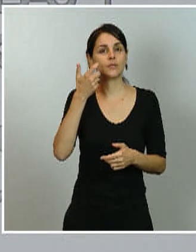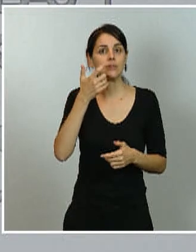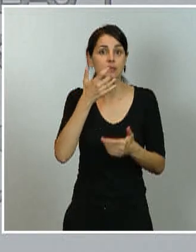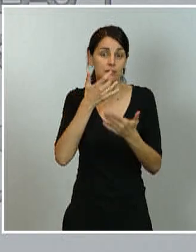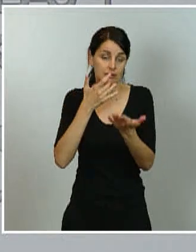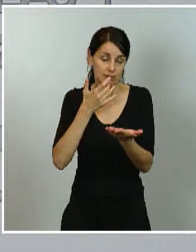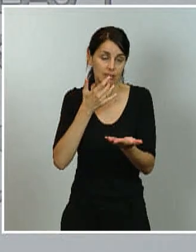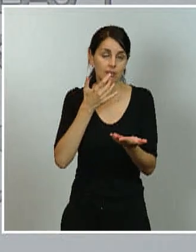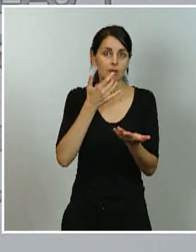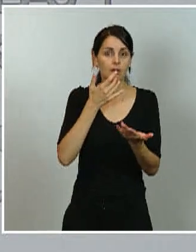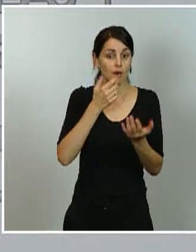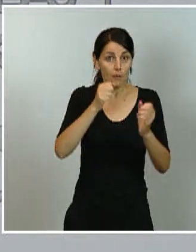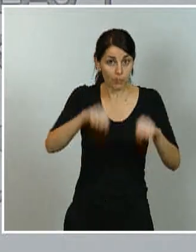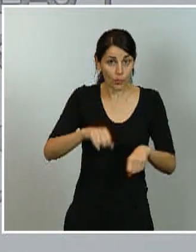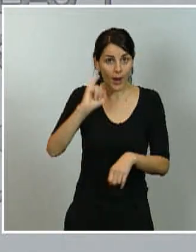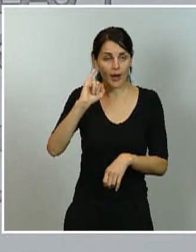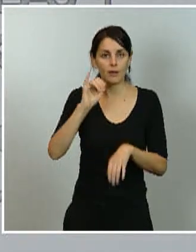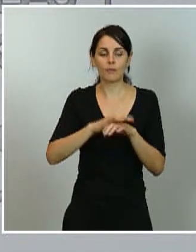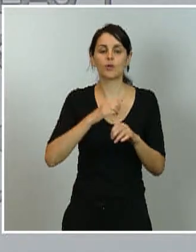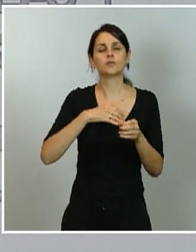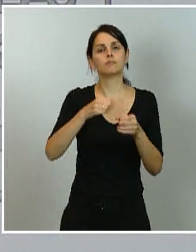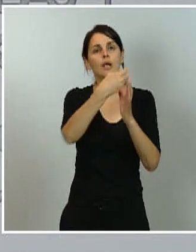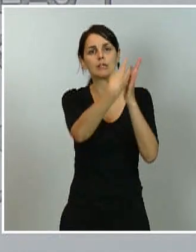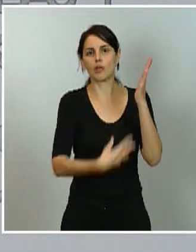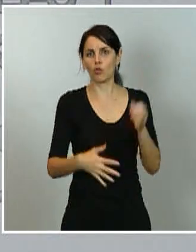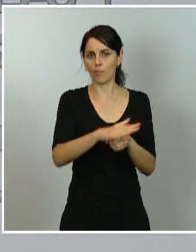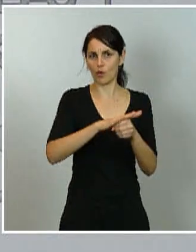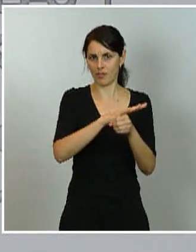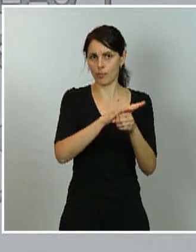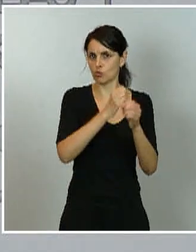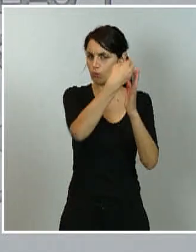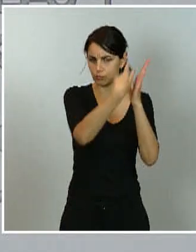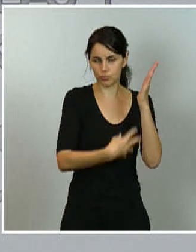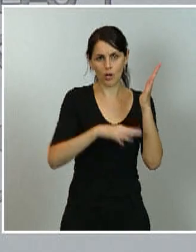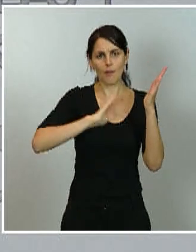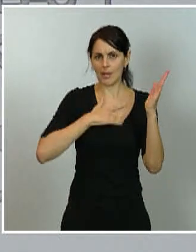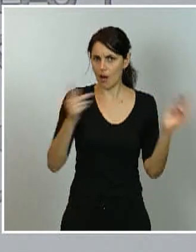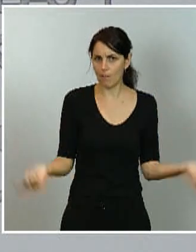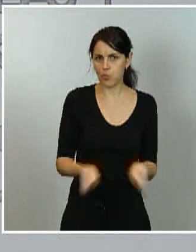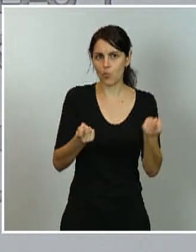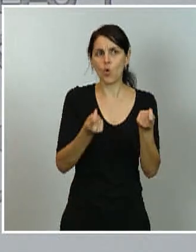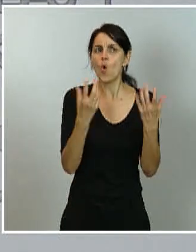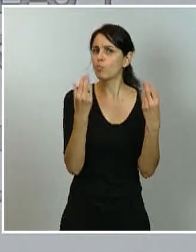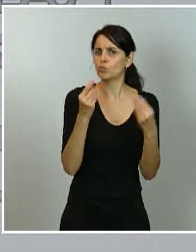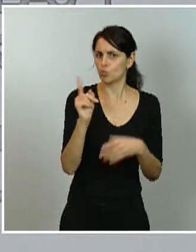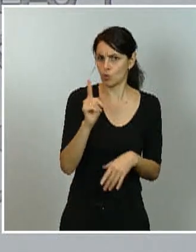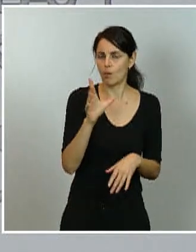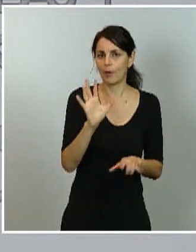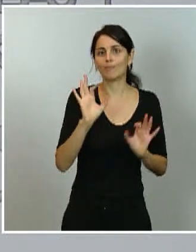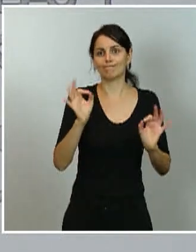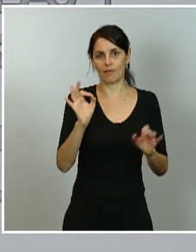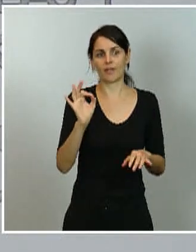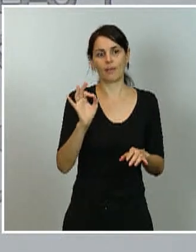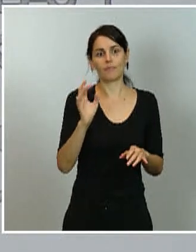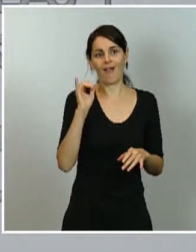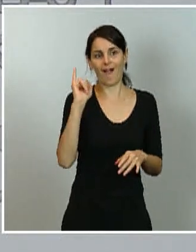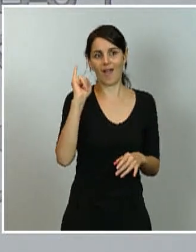municipios. No son muchos, pero son un conjunto de municipios. Es verdad que tiene una incidencia muy directa estas medidas,